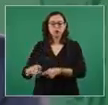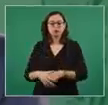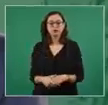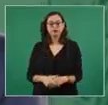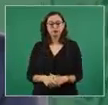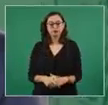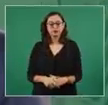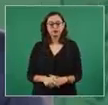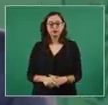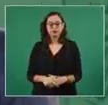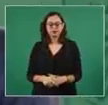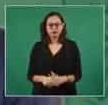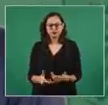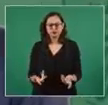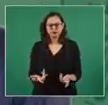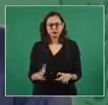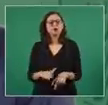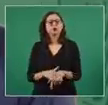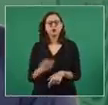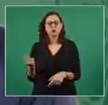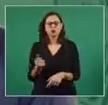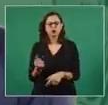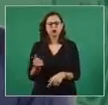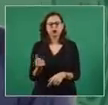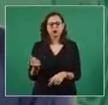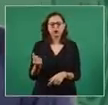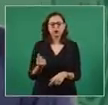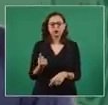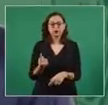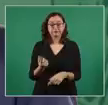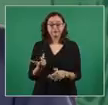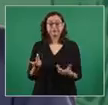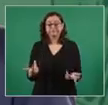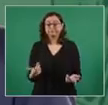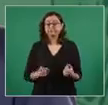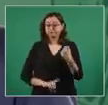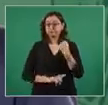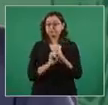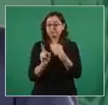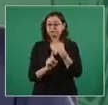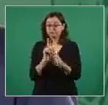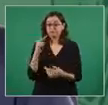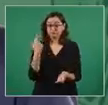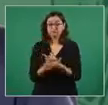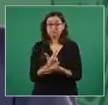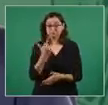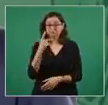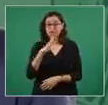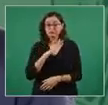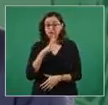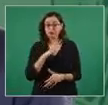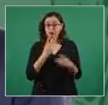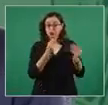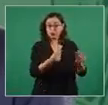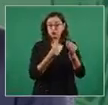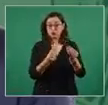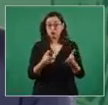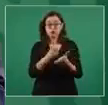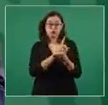porque hay problemas de contrabando de